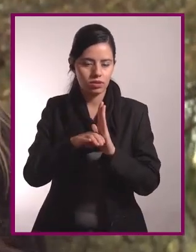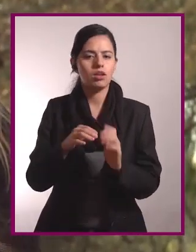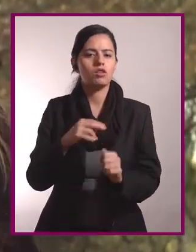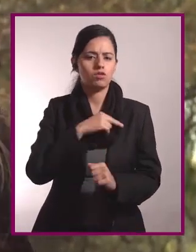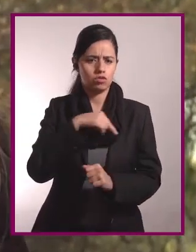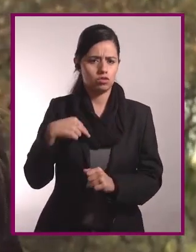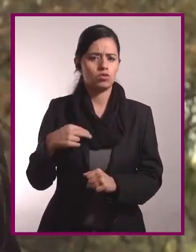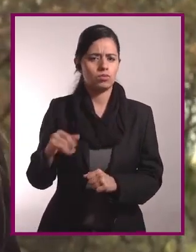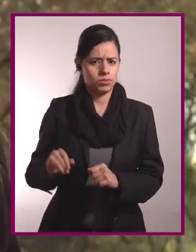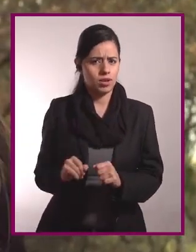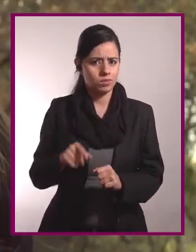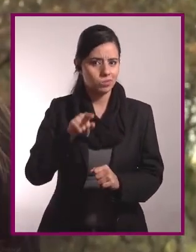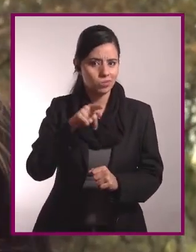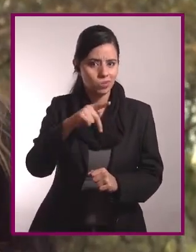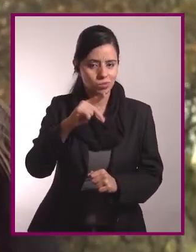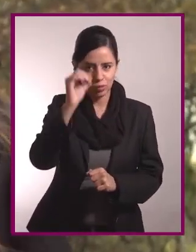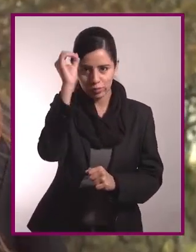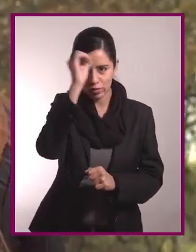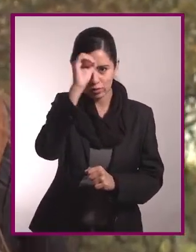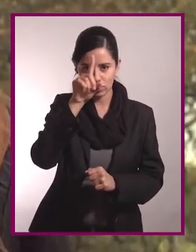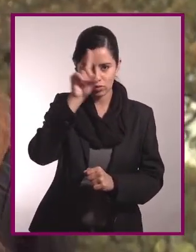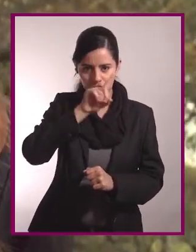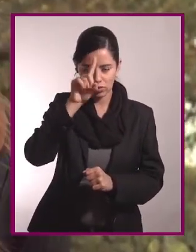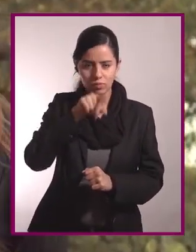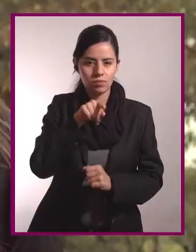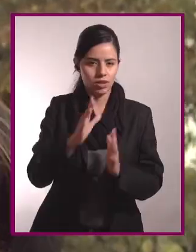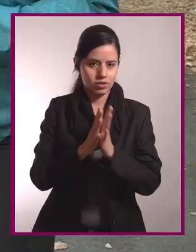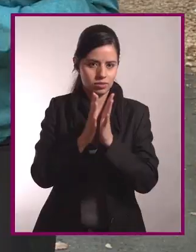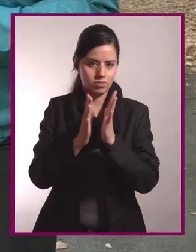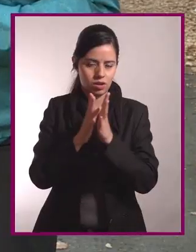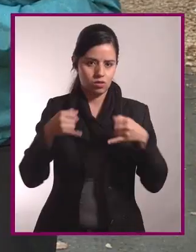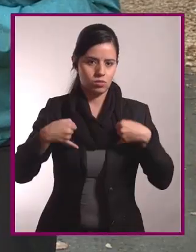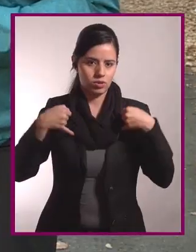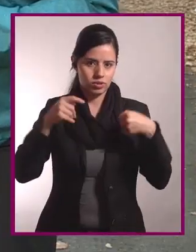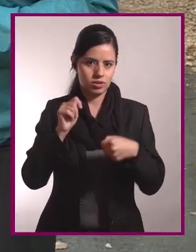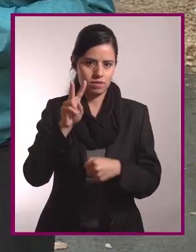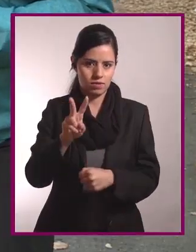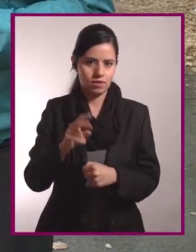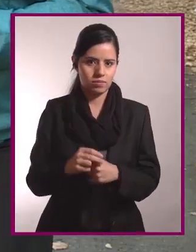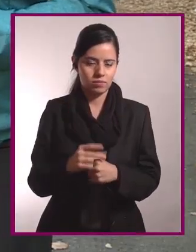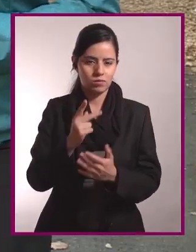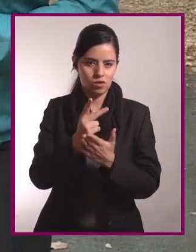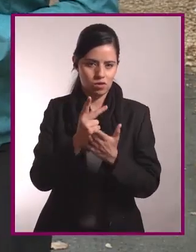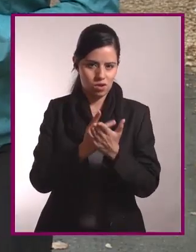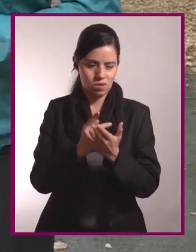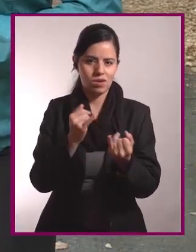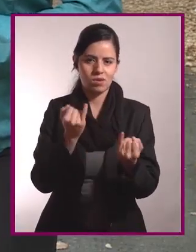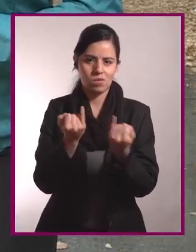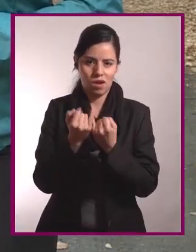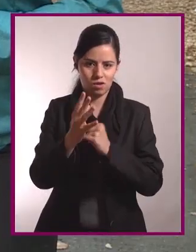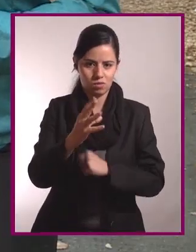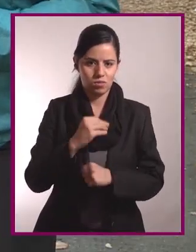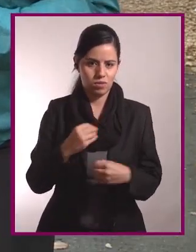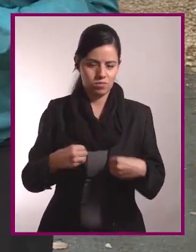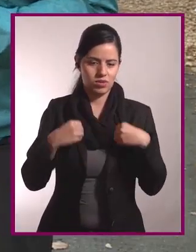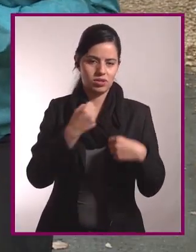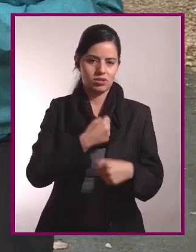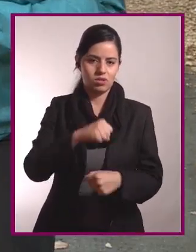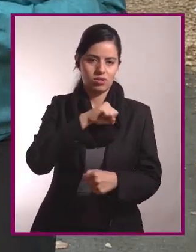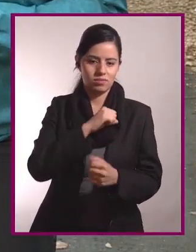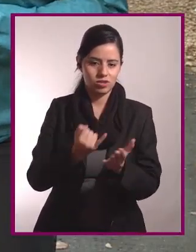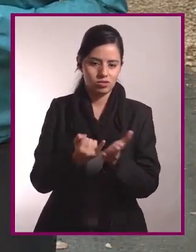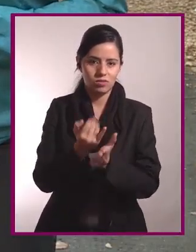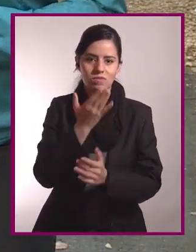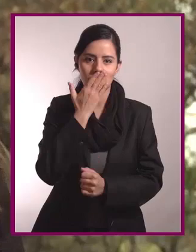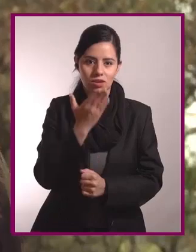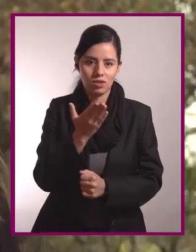escucharte conocer tu opinión participa con Jóvenes en TV y haz este programa con nosotros Vida Saludable una buena decisión